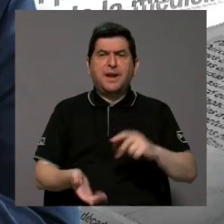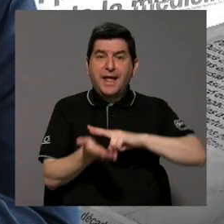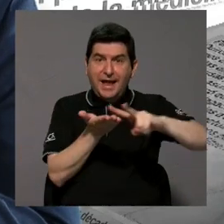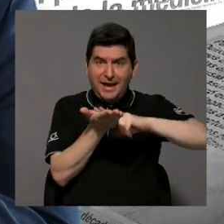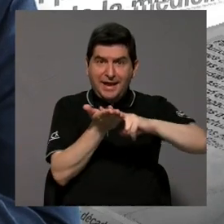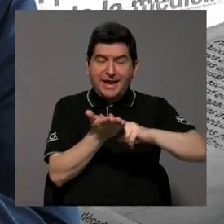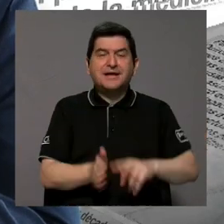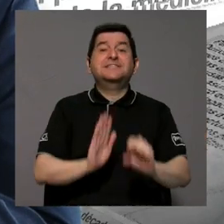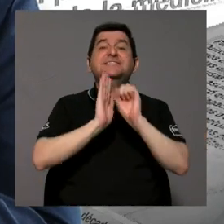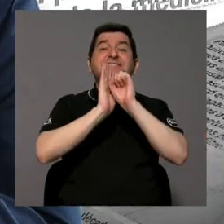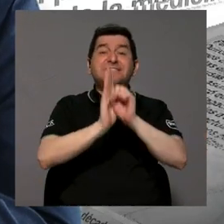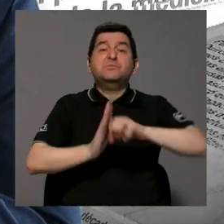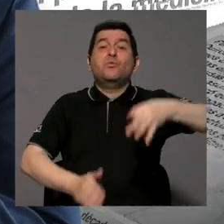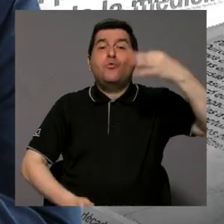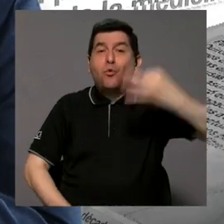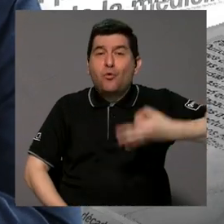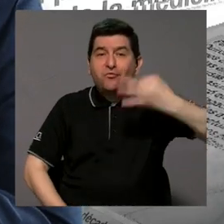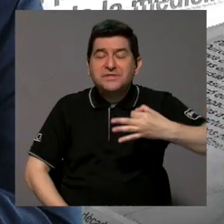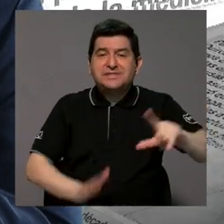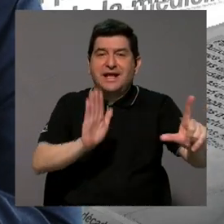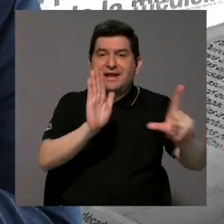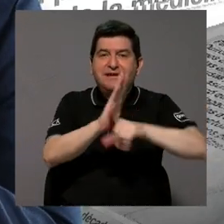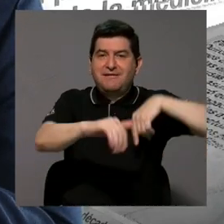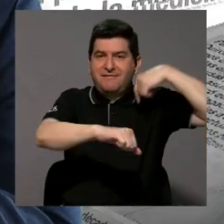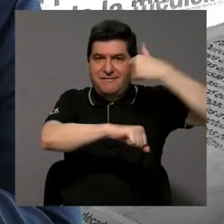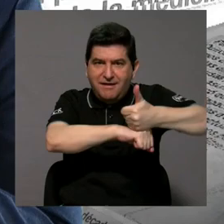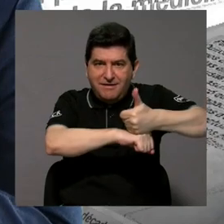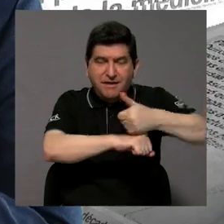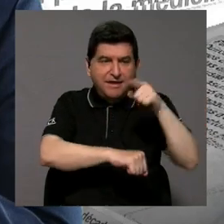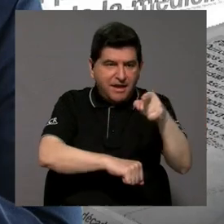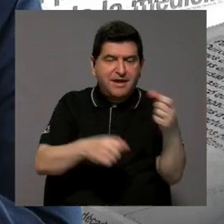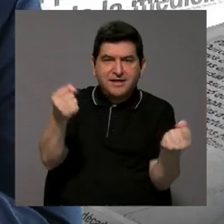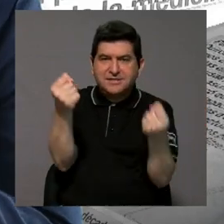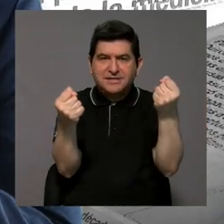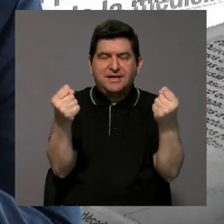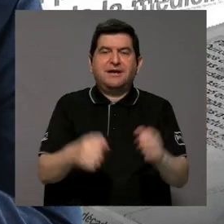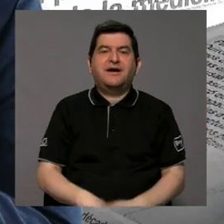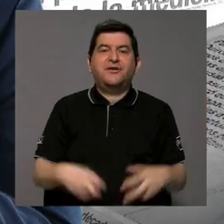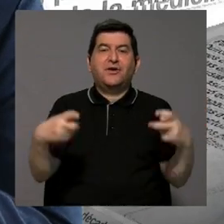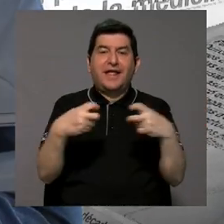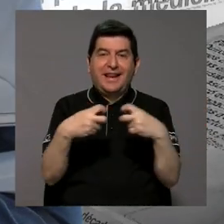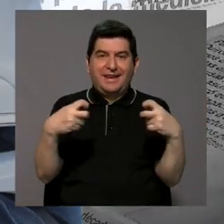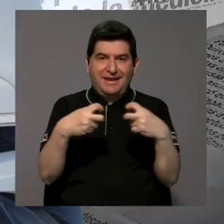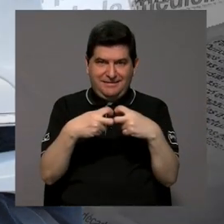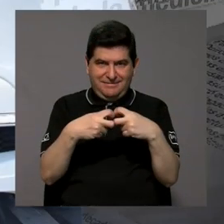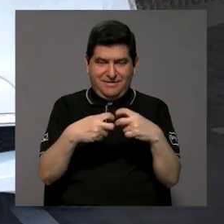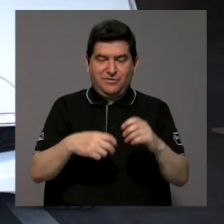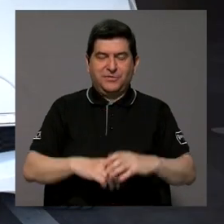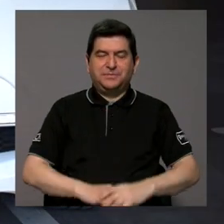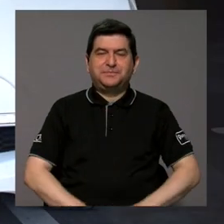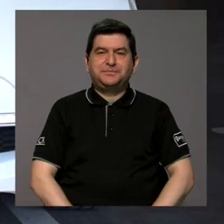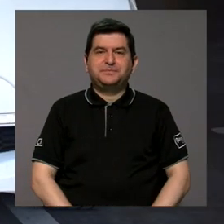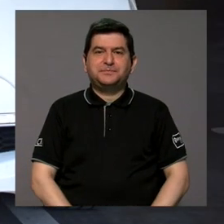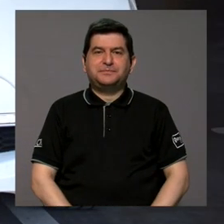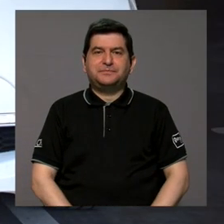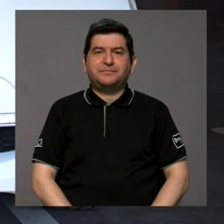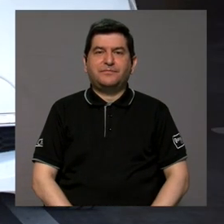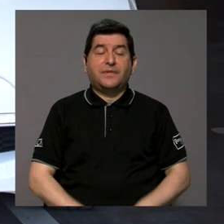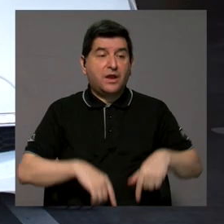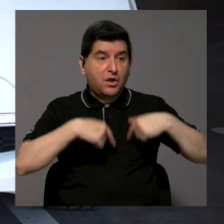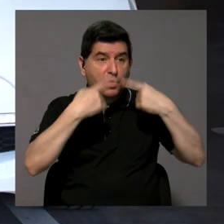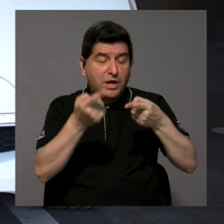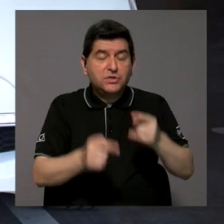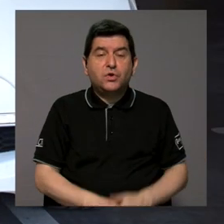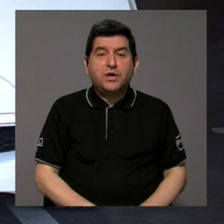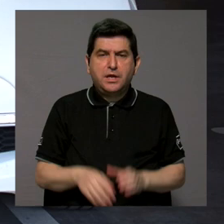que es el distintivo oficial por la ley, que dice que es un vehículo eléctrico. Entonces, cada vez que vamos a los